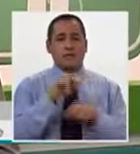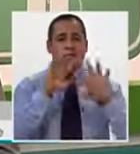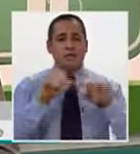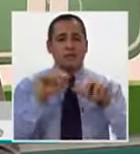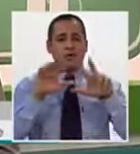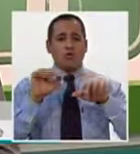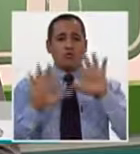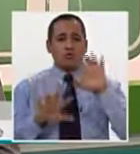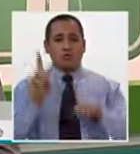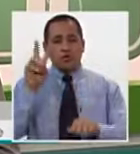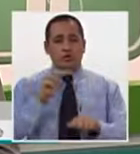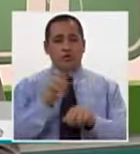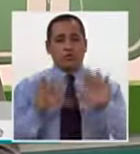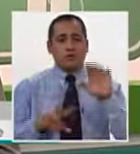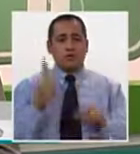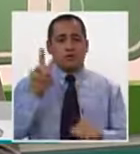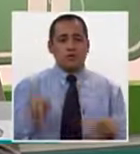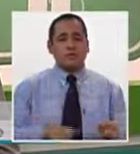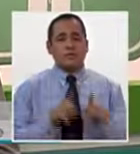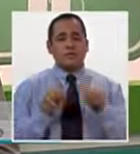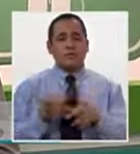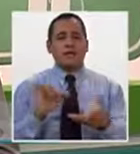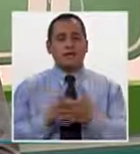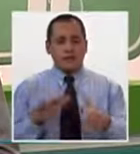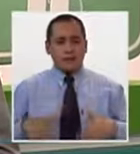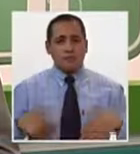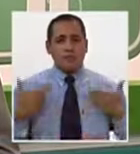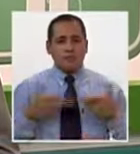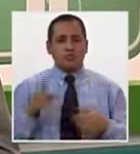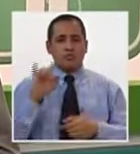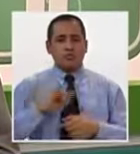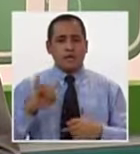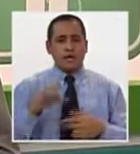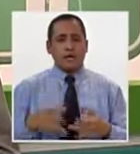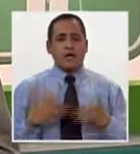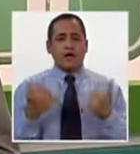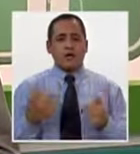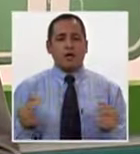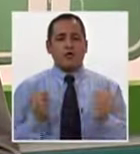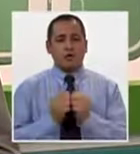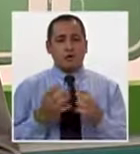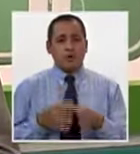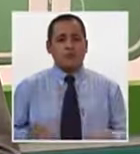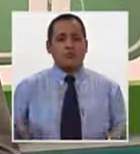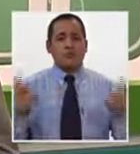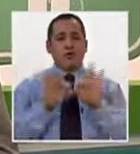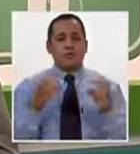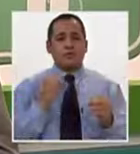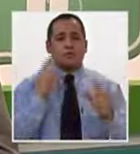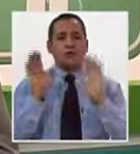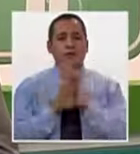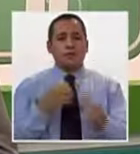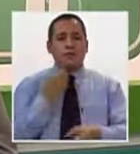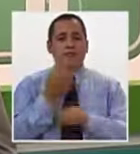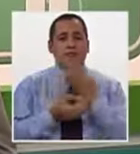.812 para el 2012, y que vamos a poder utilizar ahora de manera importante. Por ejemplo, anunciarle al país